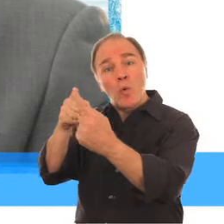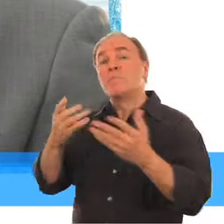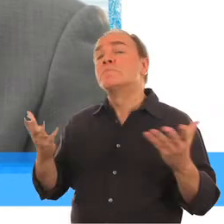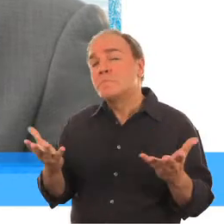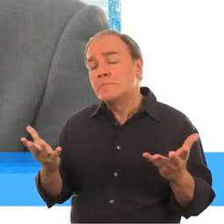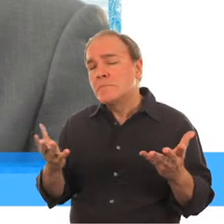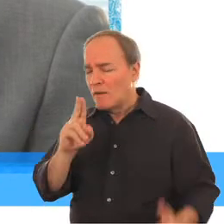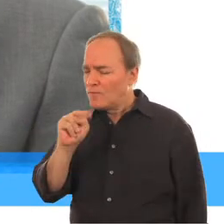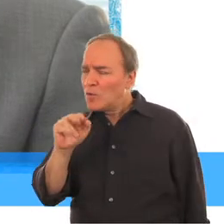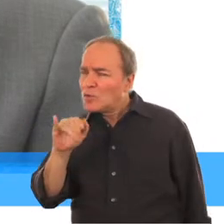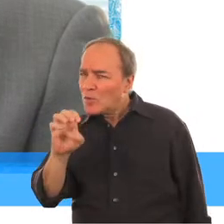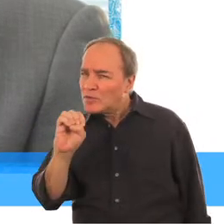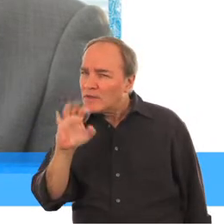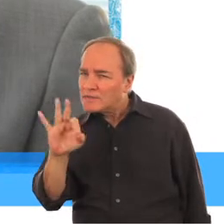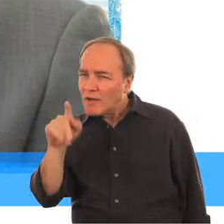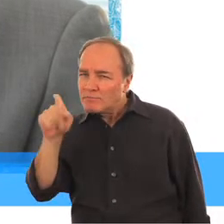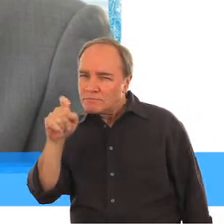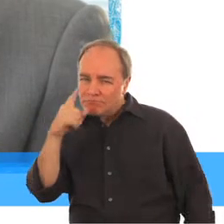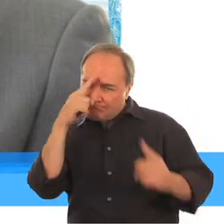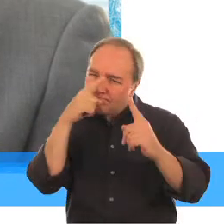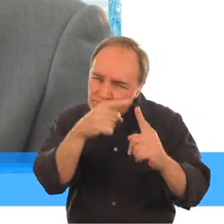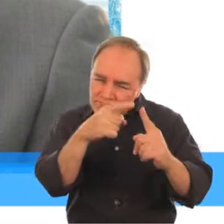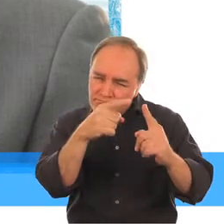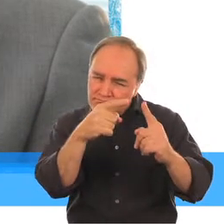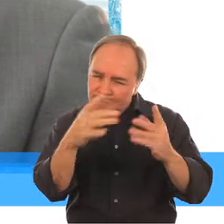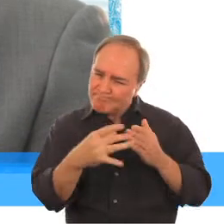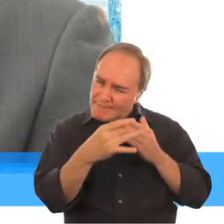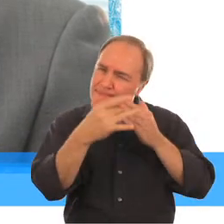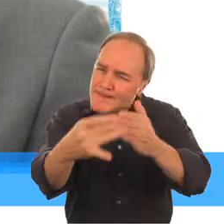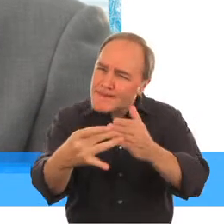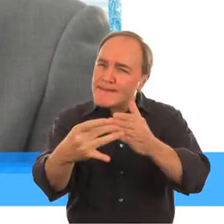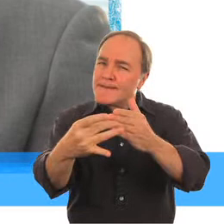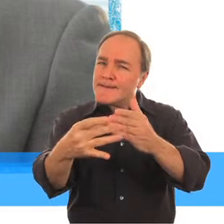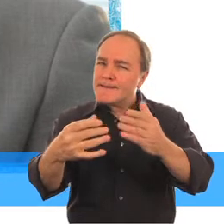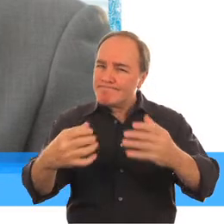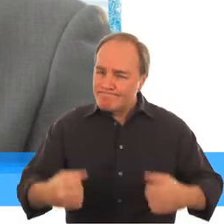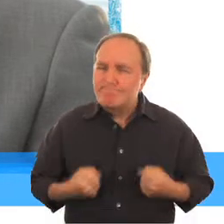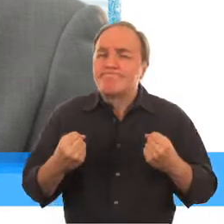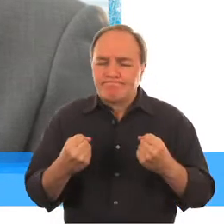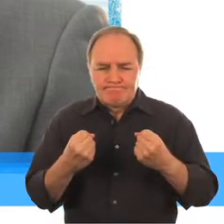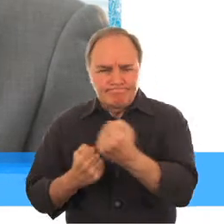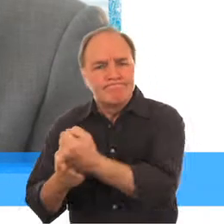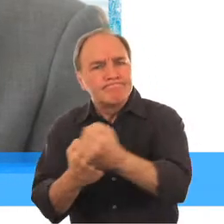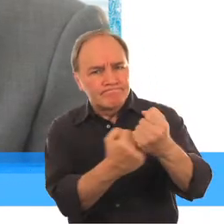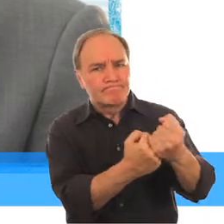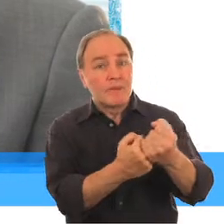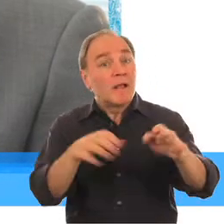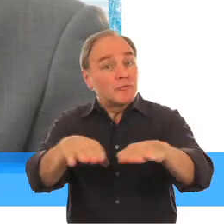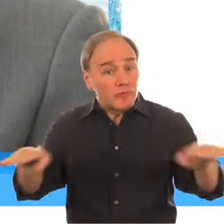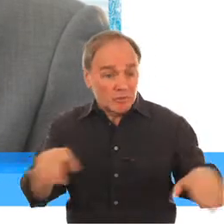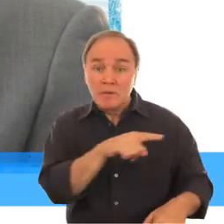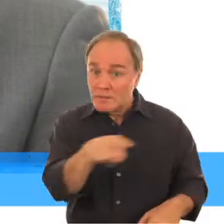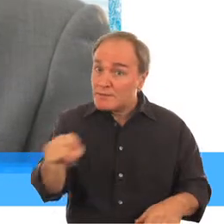Nuestra segunda meta es que UNICEF realmente sea defensor y guía de los derechos de los niños con discapacidad